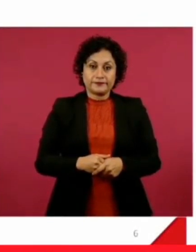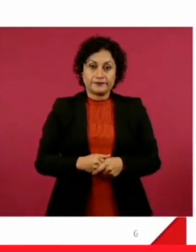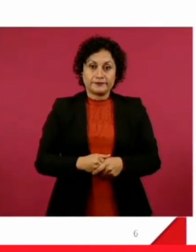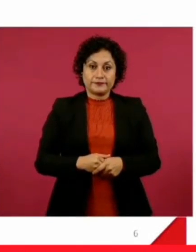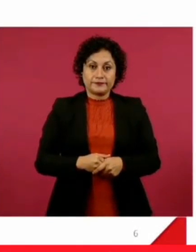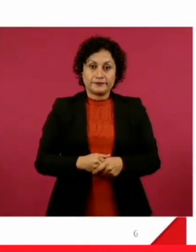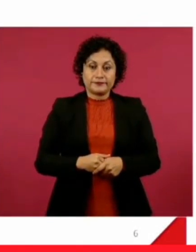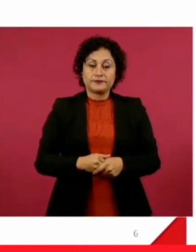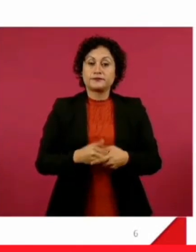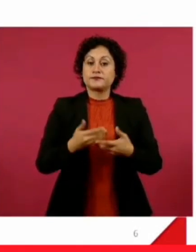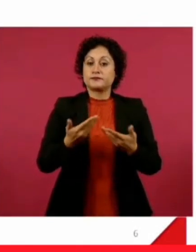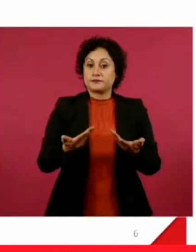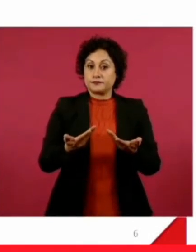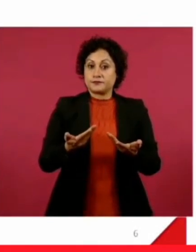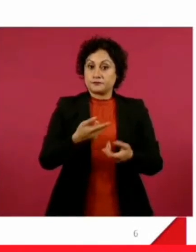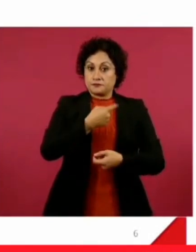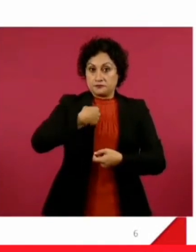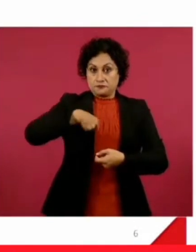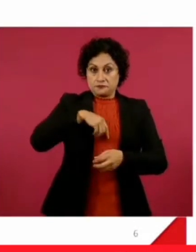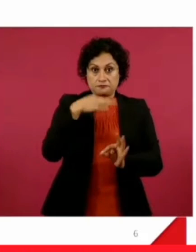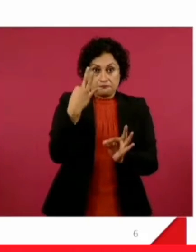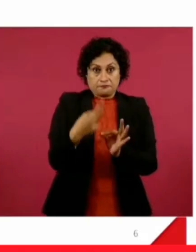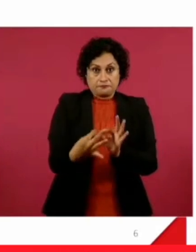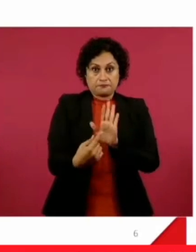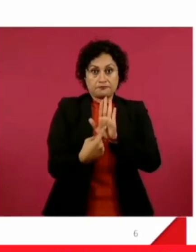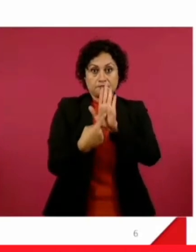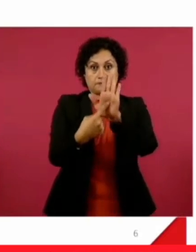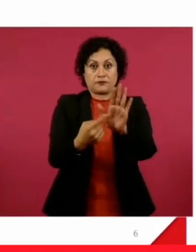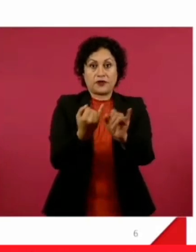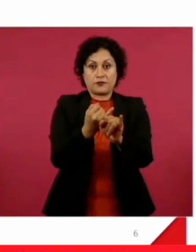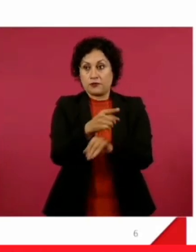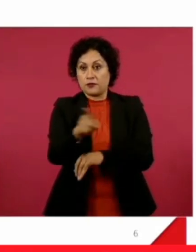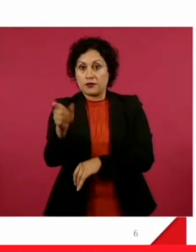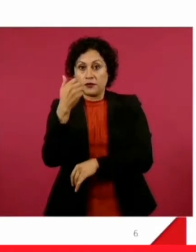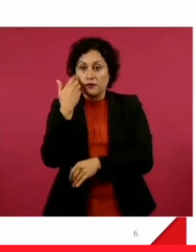Bueno, pues ya cumplimos con el compañero. ¿No vino ahora?